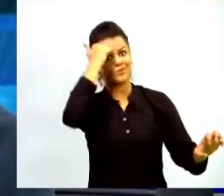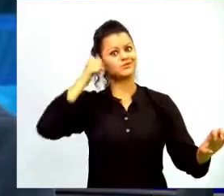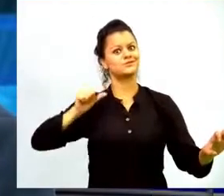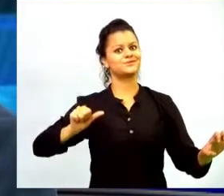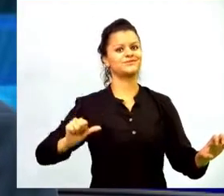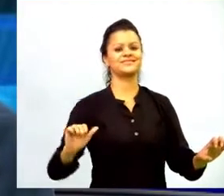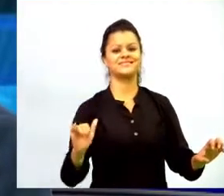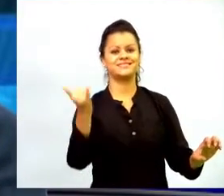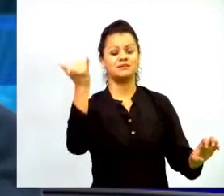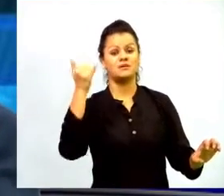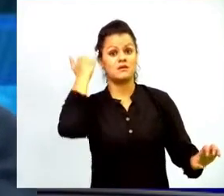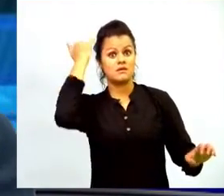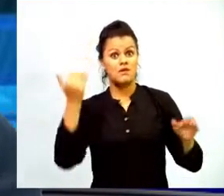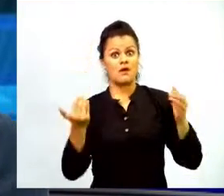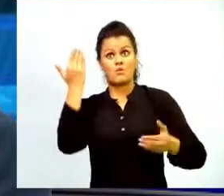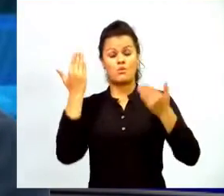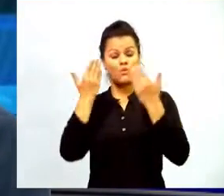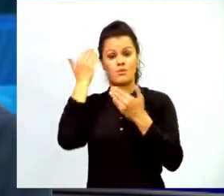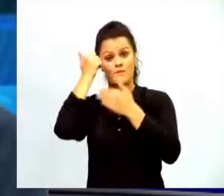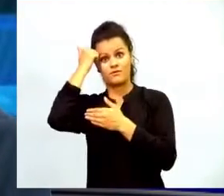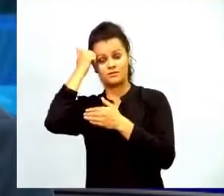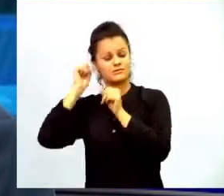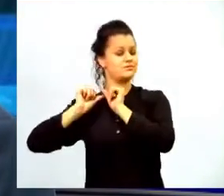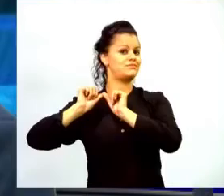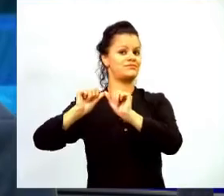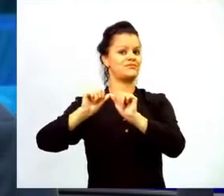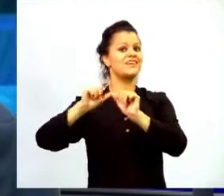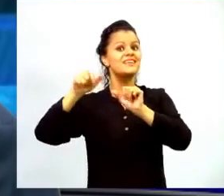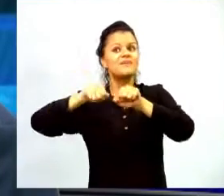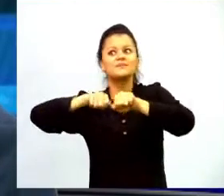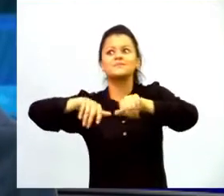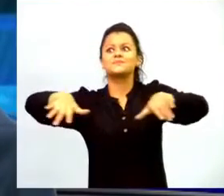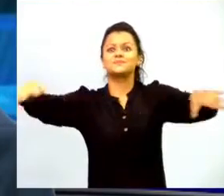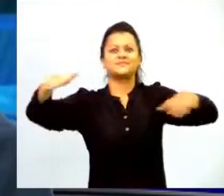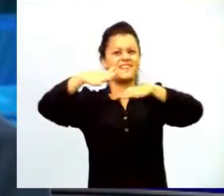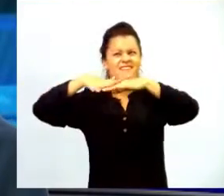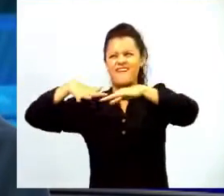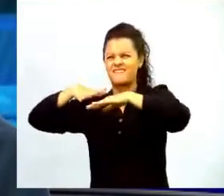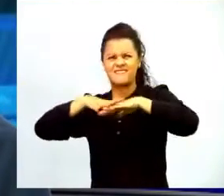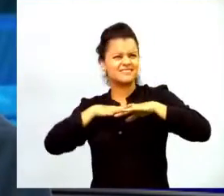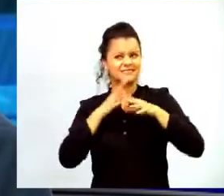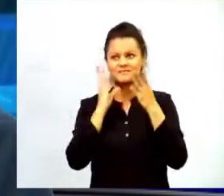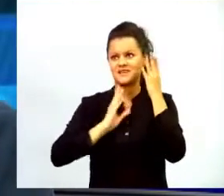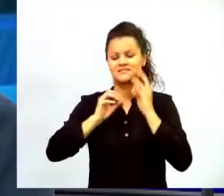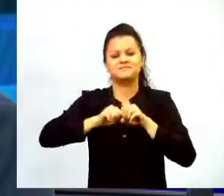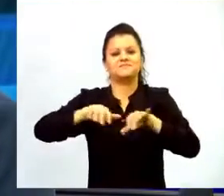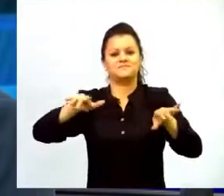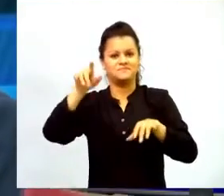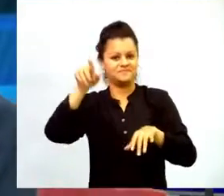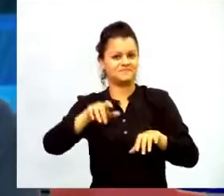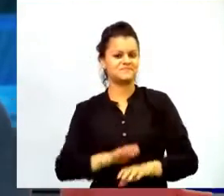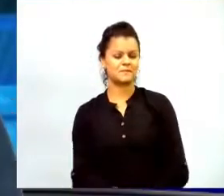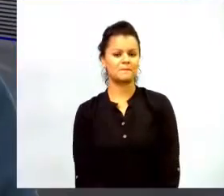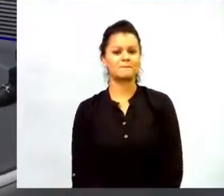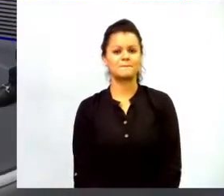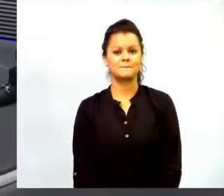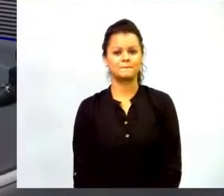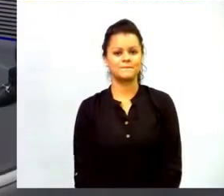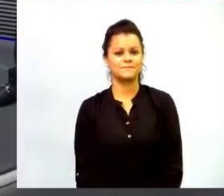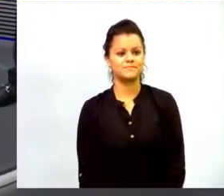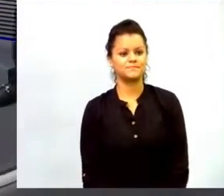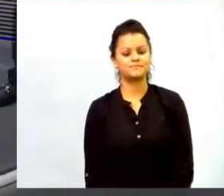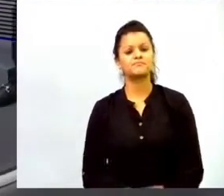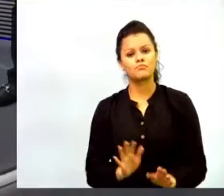innovación que el maestro crea permanece y debería multiplicarse en todas estas redes de experiencias que estamos promoviendo todos bueno quiero resaltar